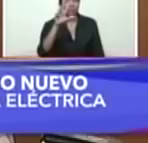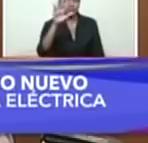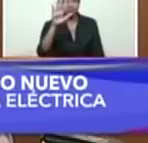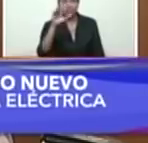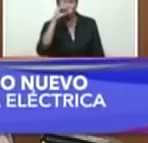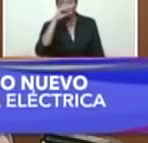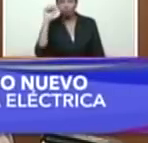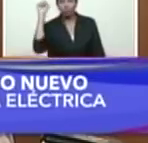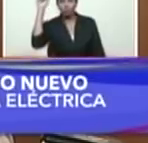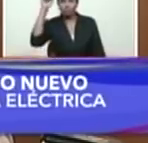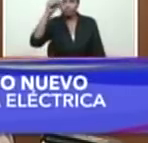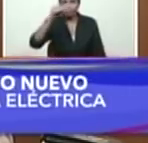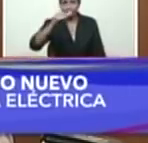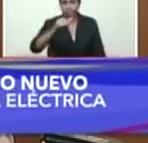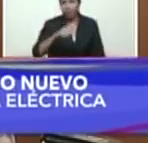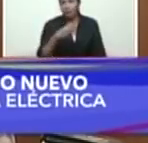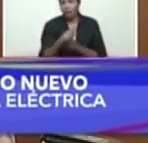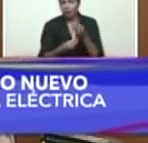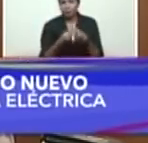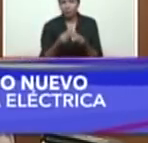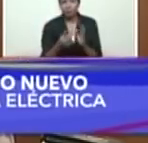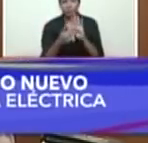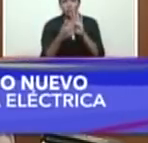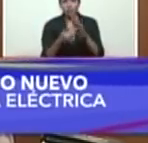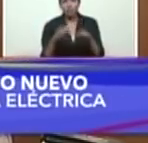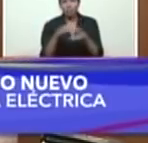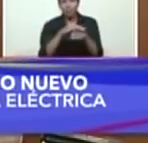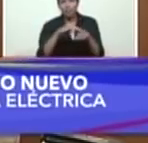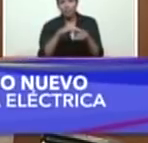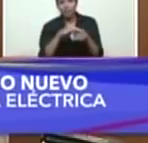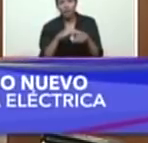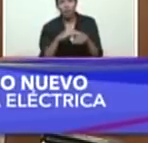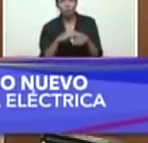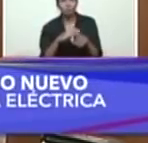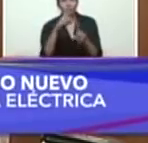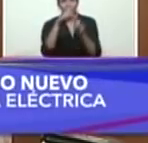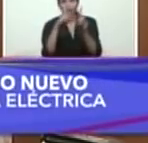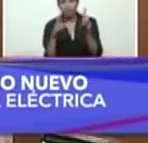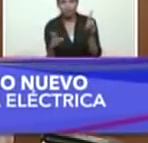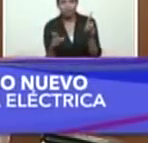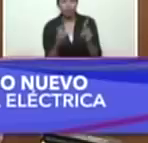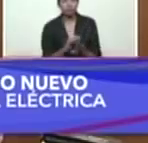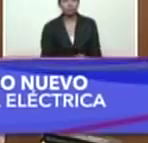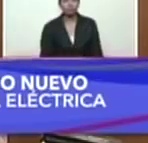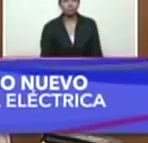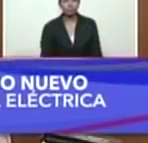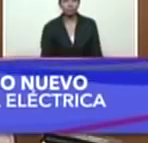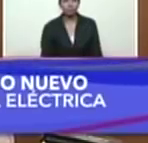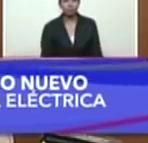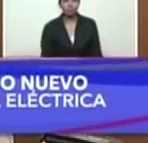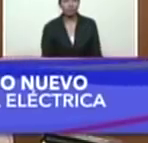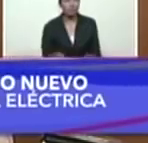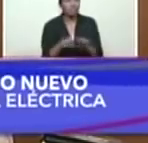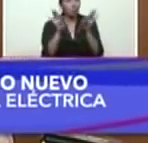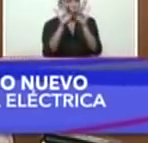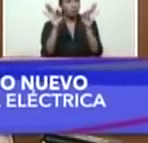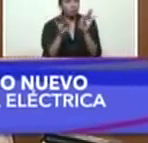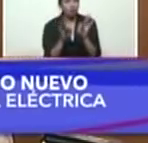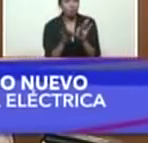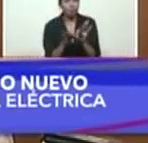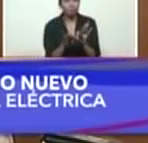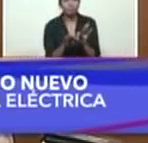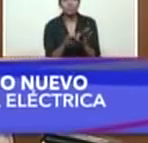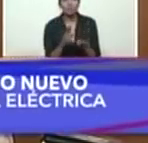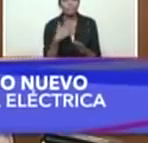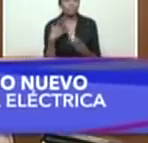al frente del Ministerio de Energía Eléctrica y al frente de Corpoelec igualmente he decidido activar